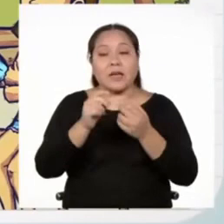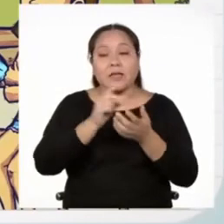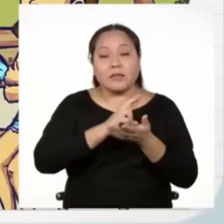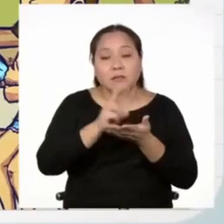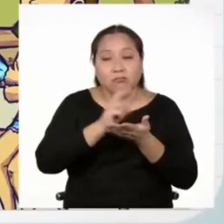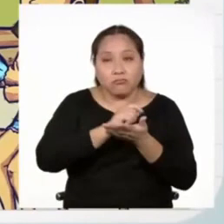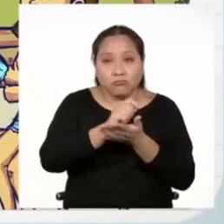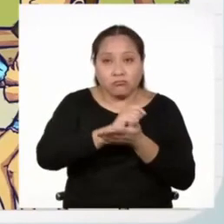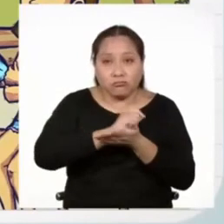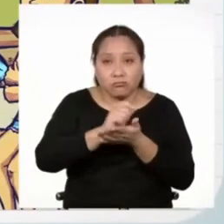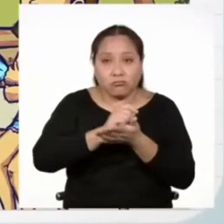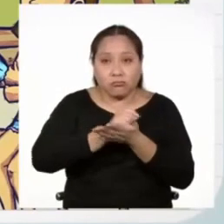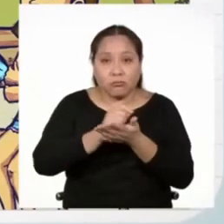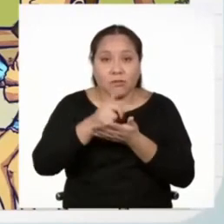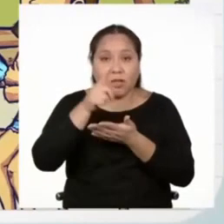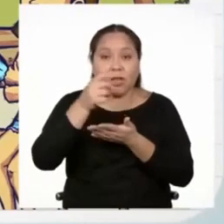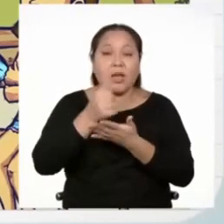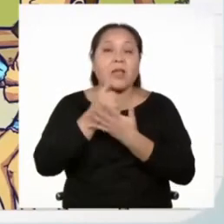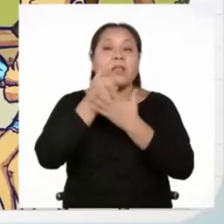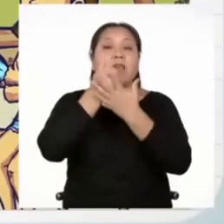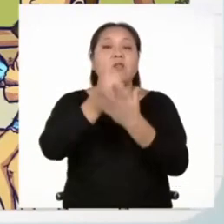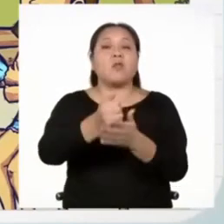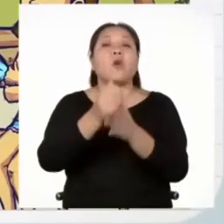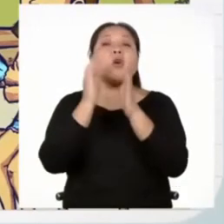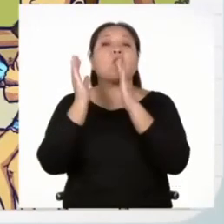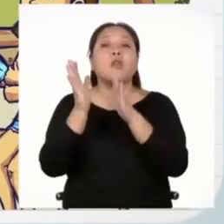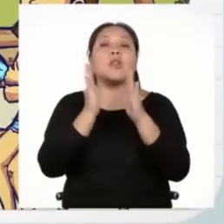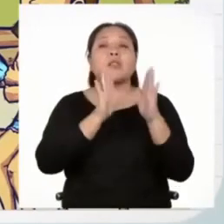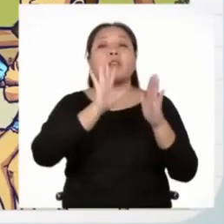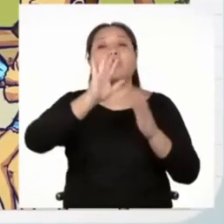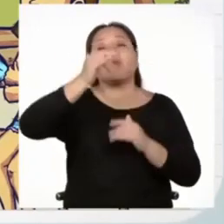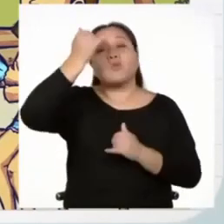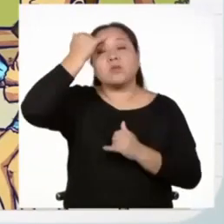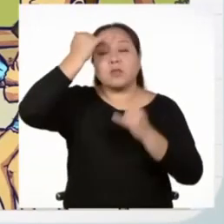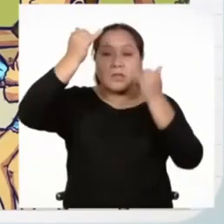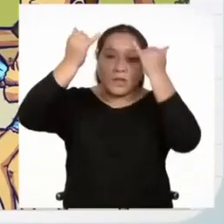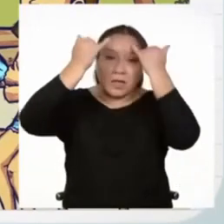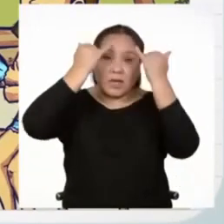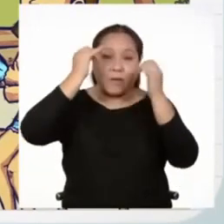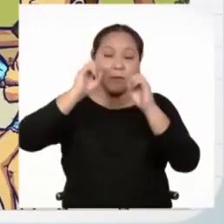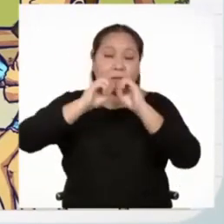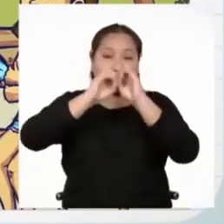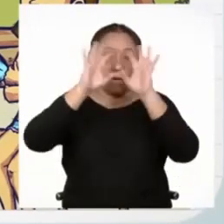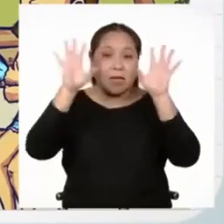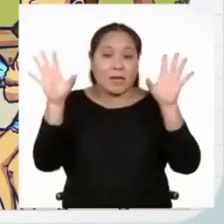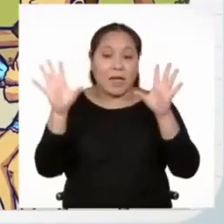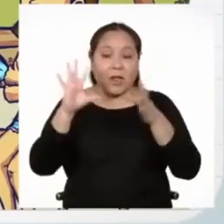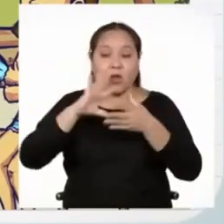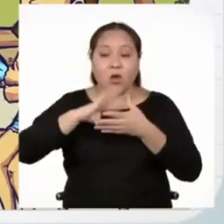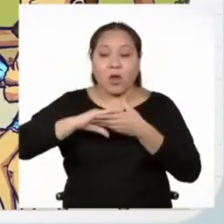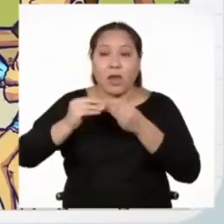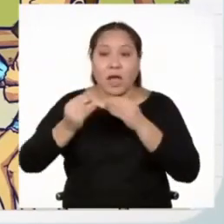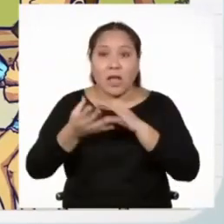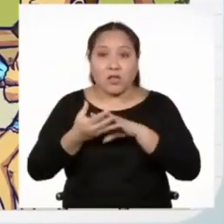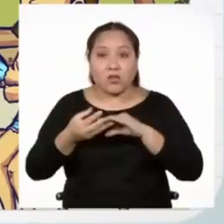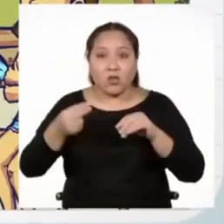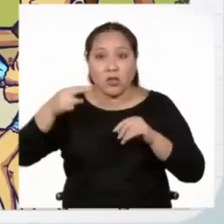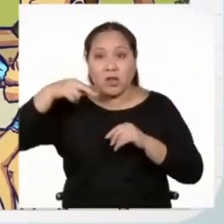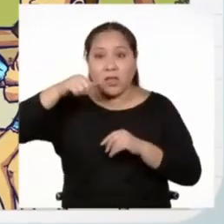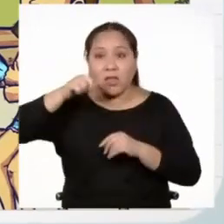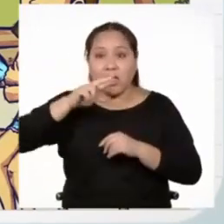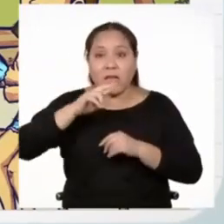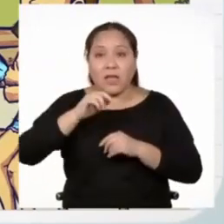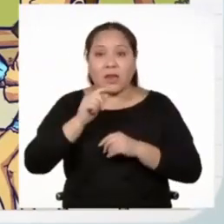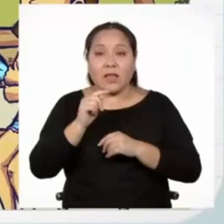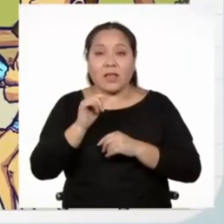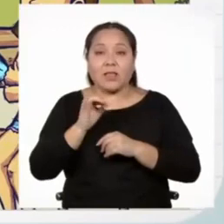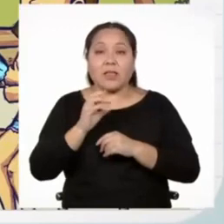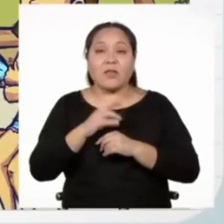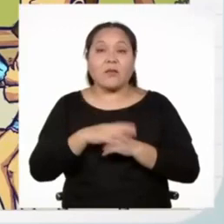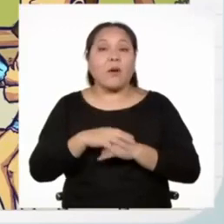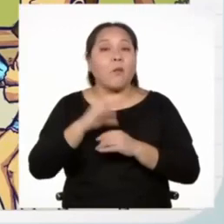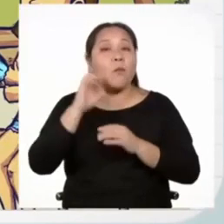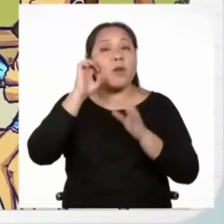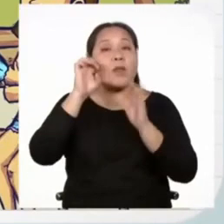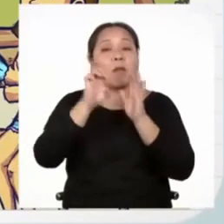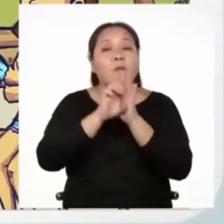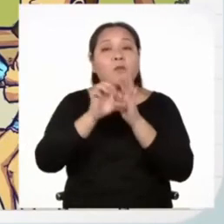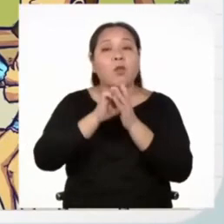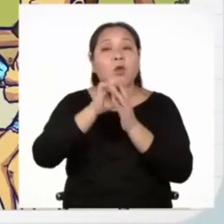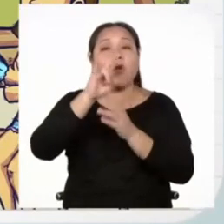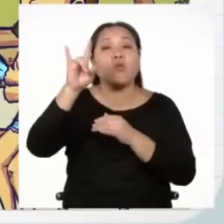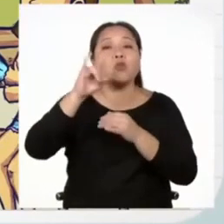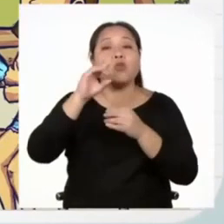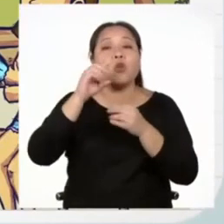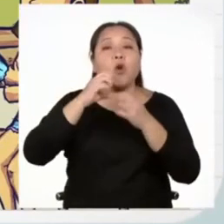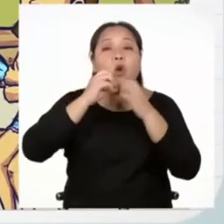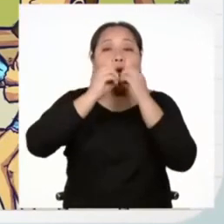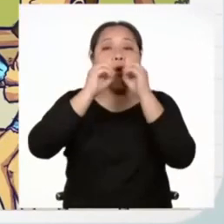lo que ayude a organizar las ideas y darle claridad al párrafo. Por ejemplo, el uso de oraciones cortas,